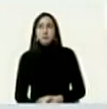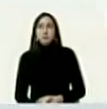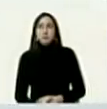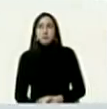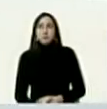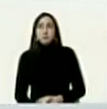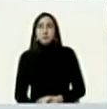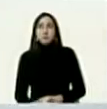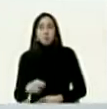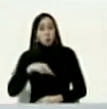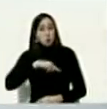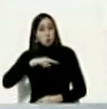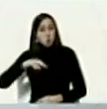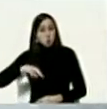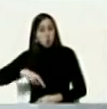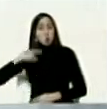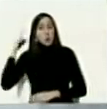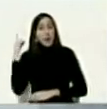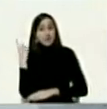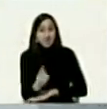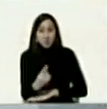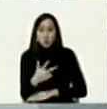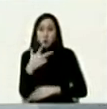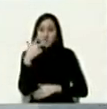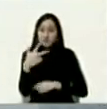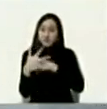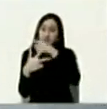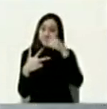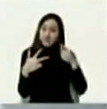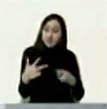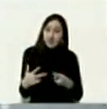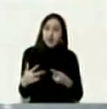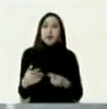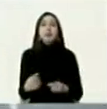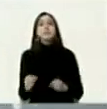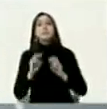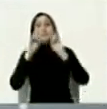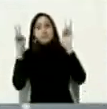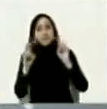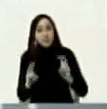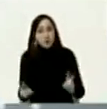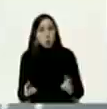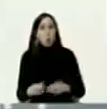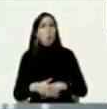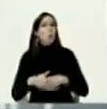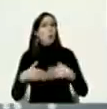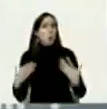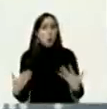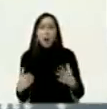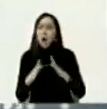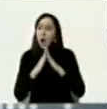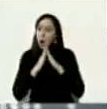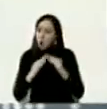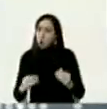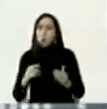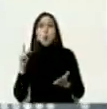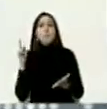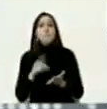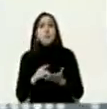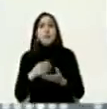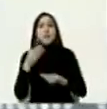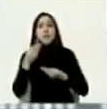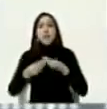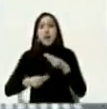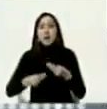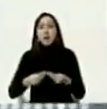nosotros exigimos tres puntos y los tres puntos con toda su contundencia están presentes en este